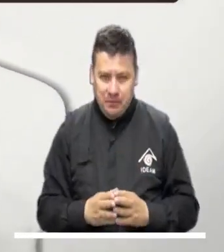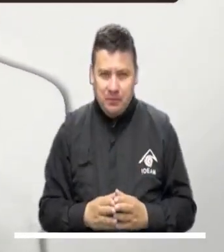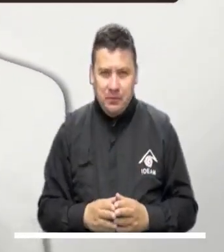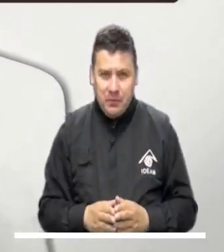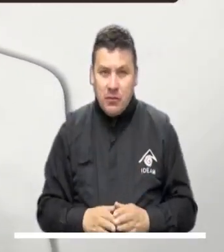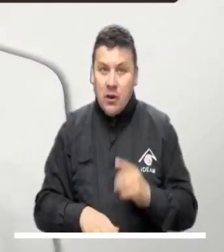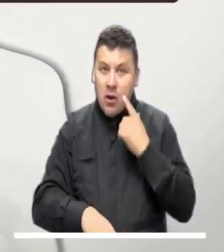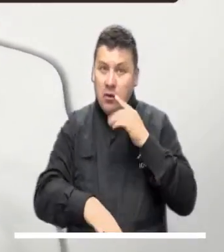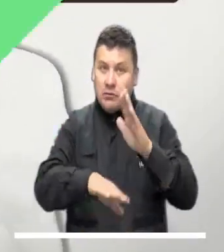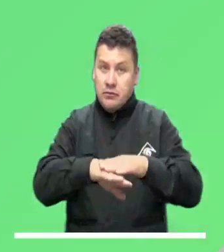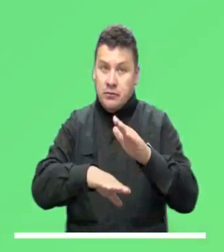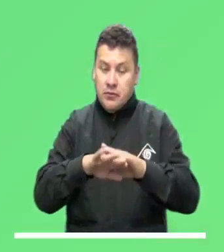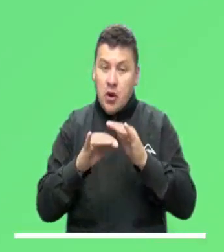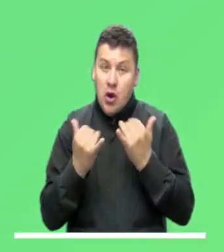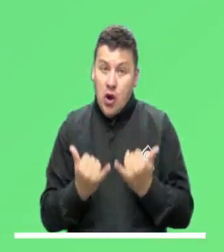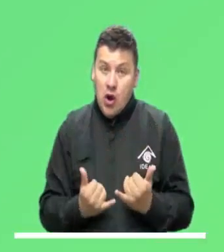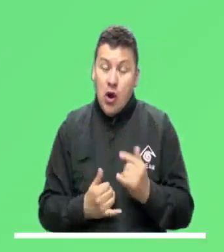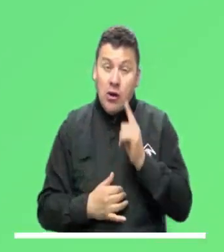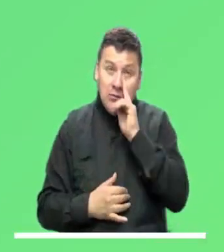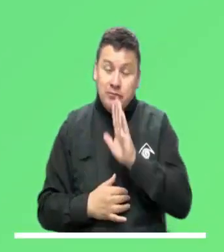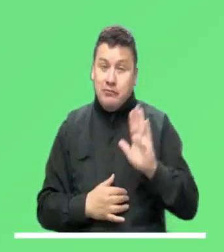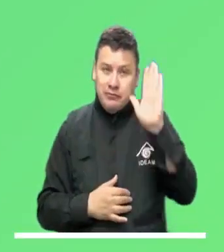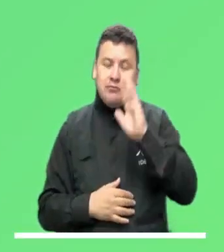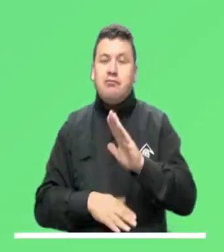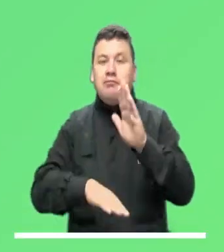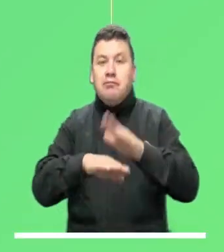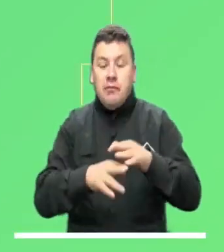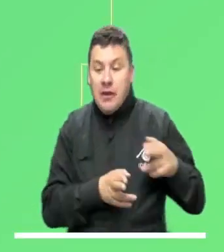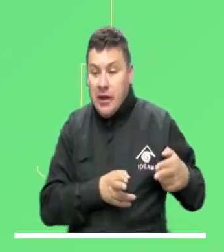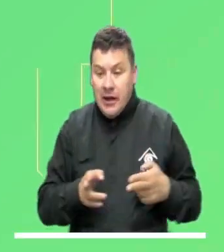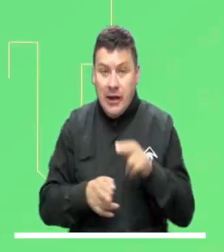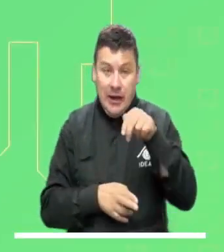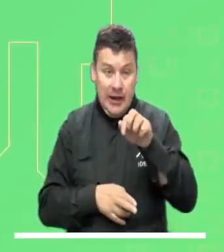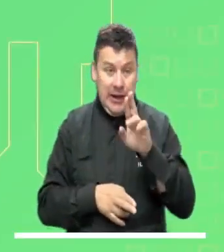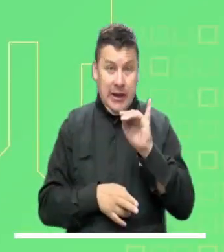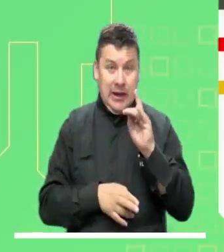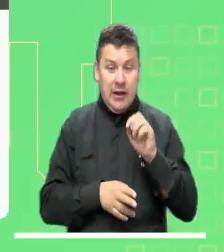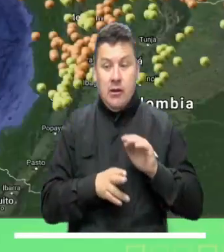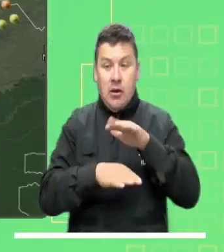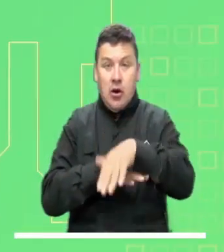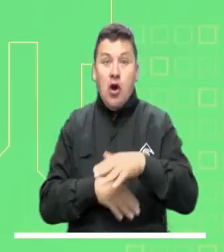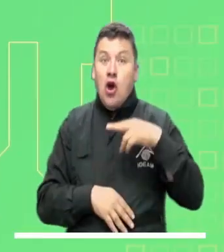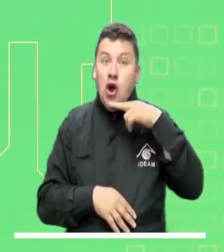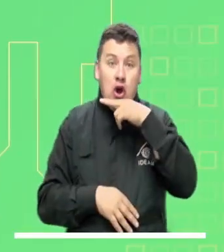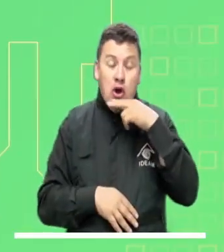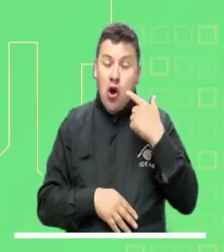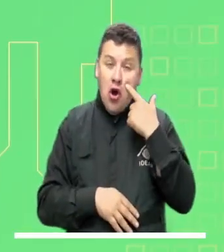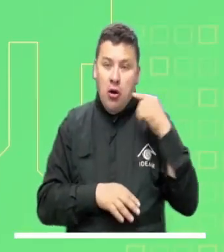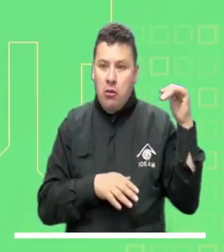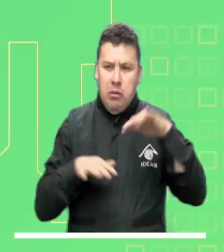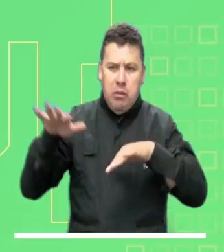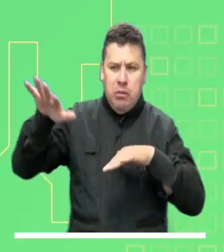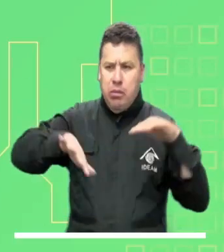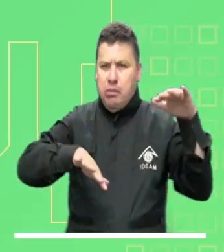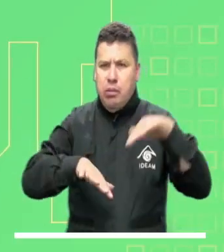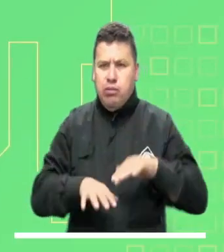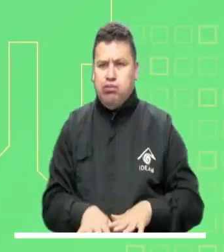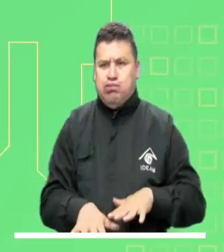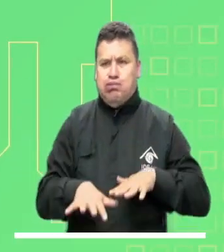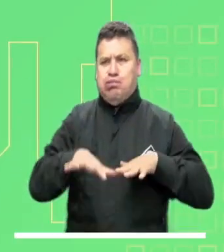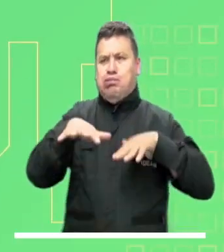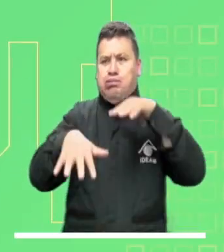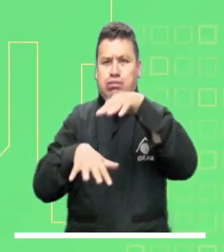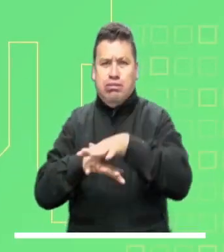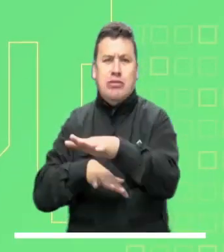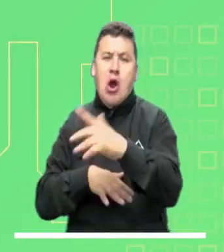Y estas son las alertas activas en el país. El río Inírida continúa en alerta roja, por desbordamientos en los